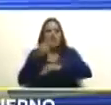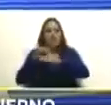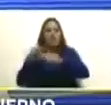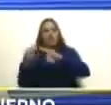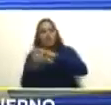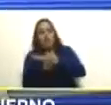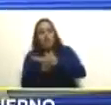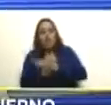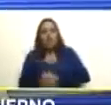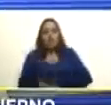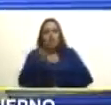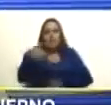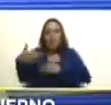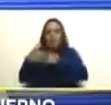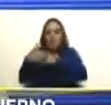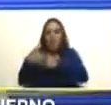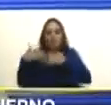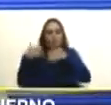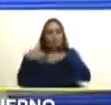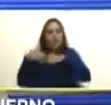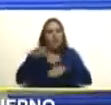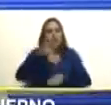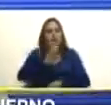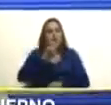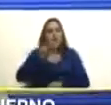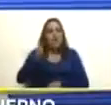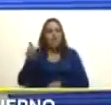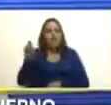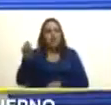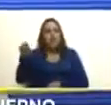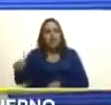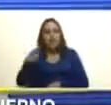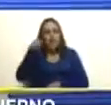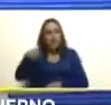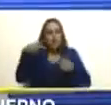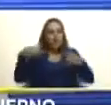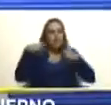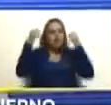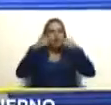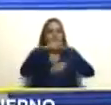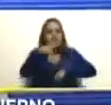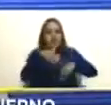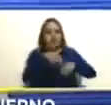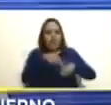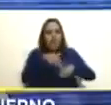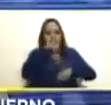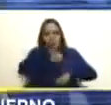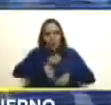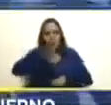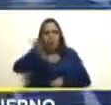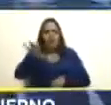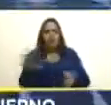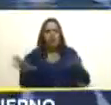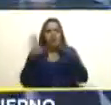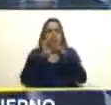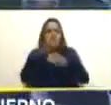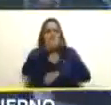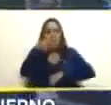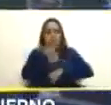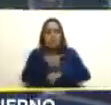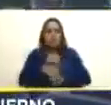las provocaciones de la ExxonMobil es una victoria nacionalista patriótica de unión nacional